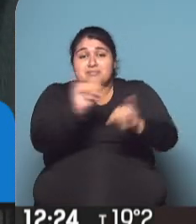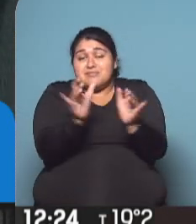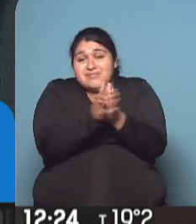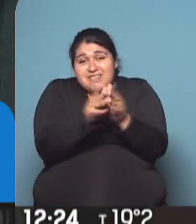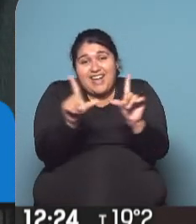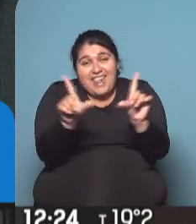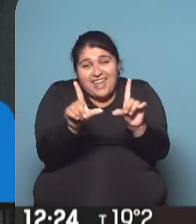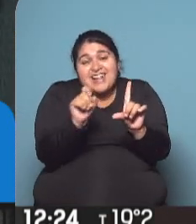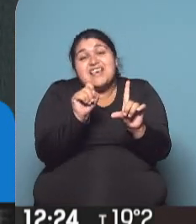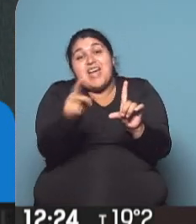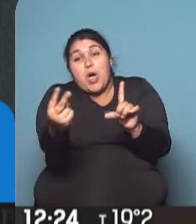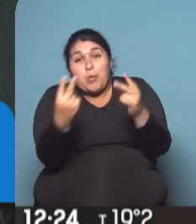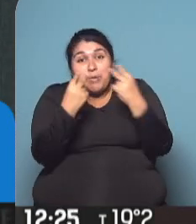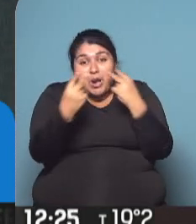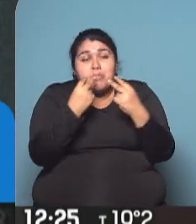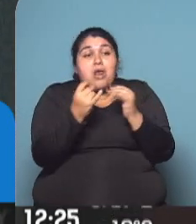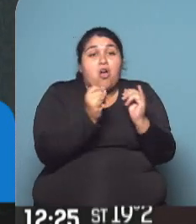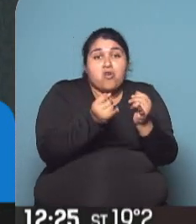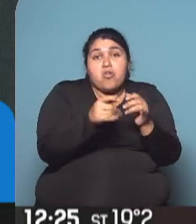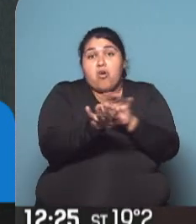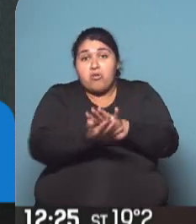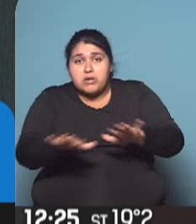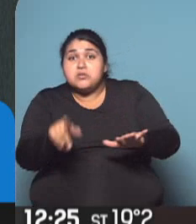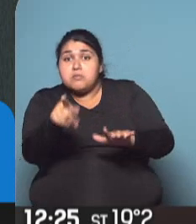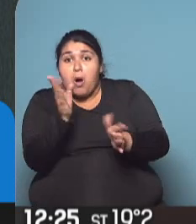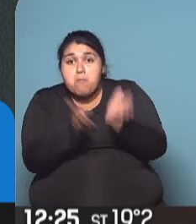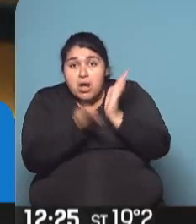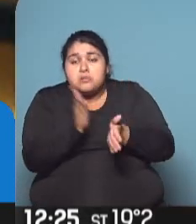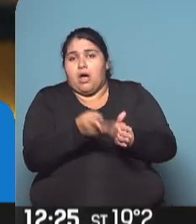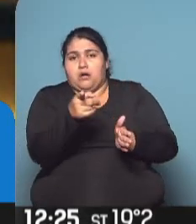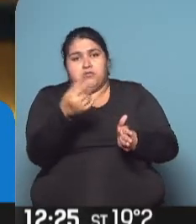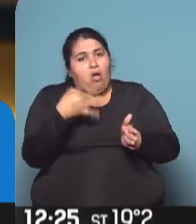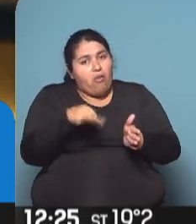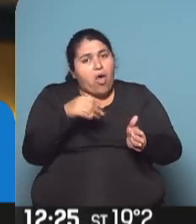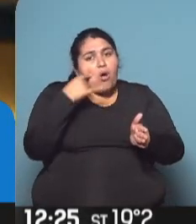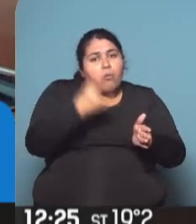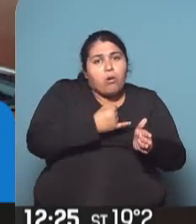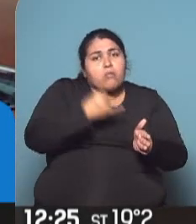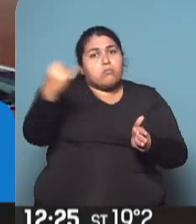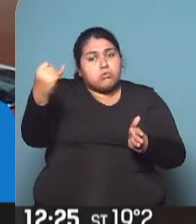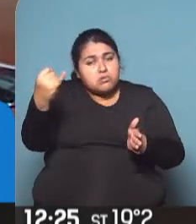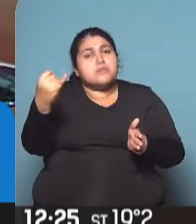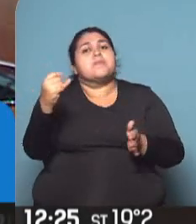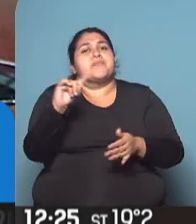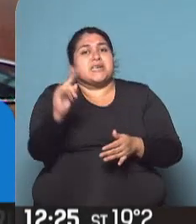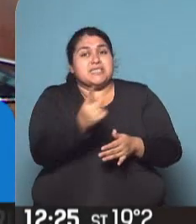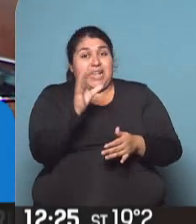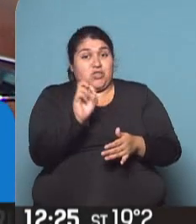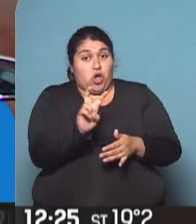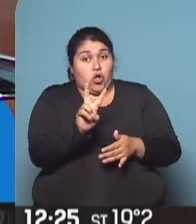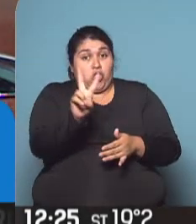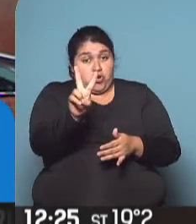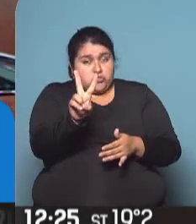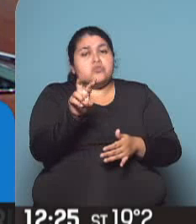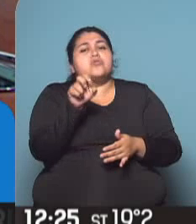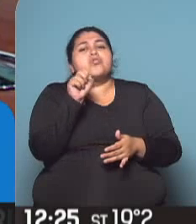lado, ¿no? Y adolescentes que son víctimas de maltrato, que se acerquen a un juzgado. Que tienen que llamar a la línea 102, que es la